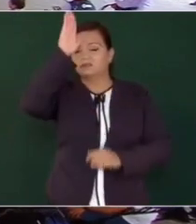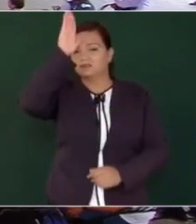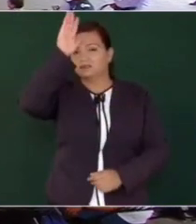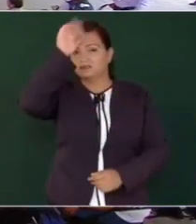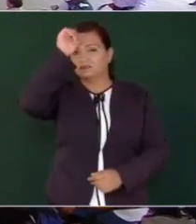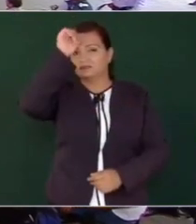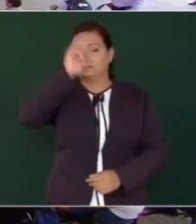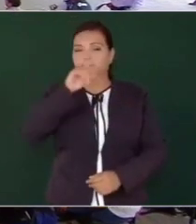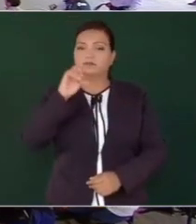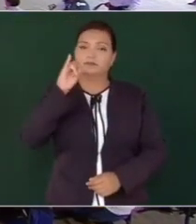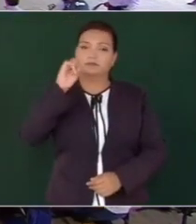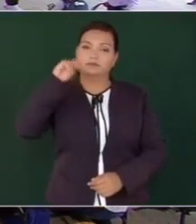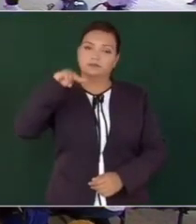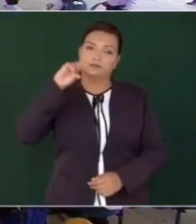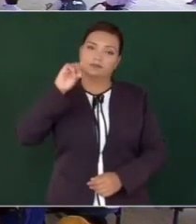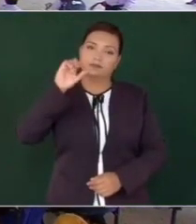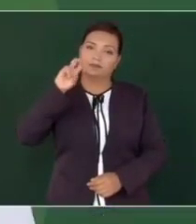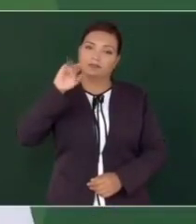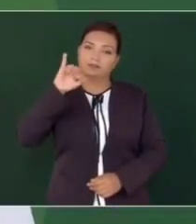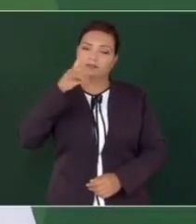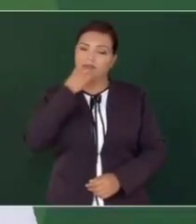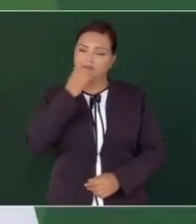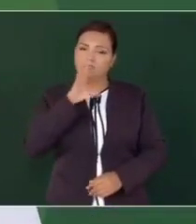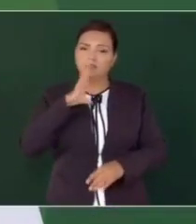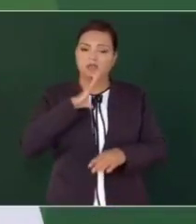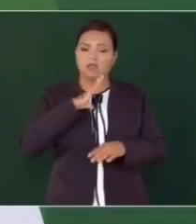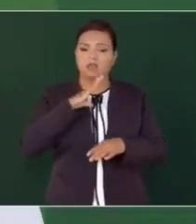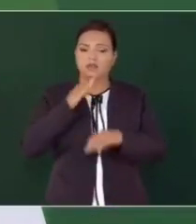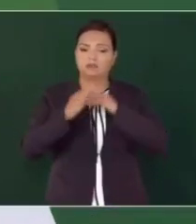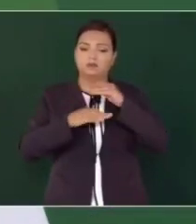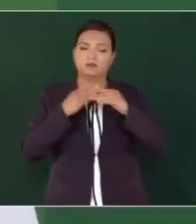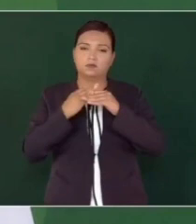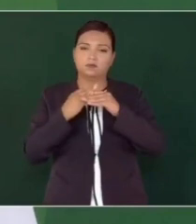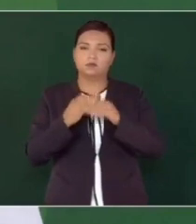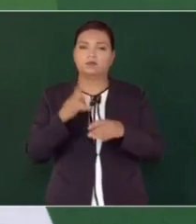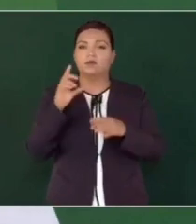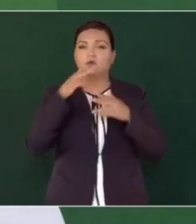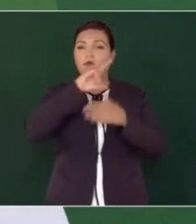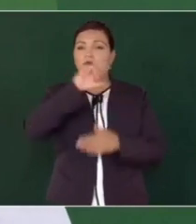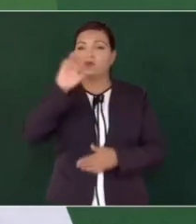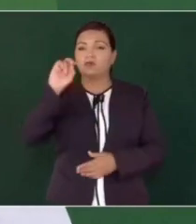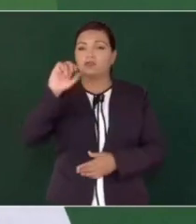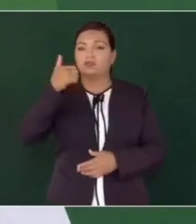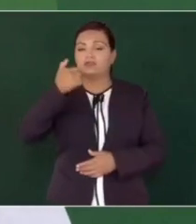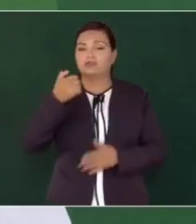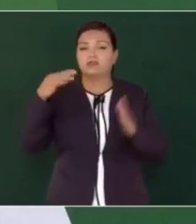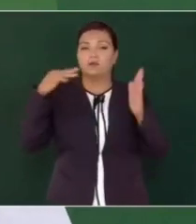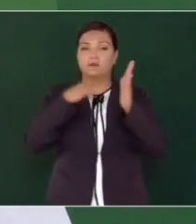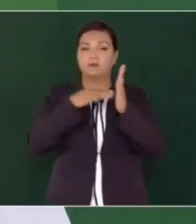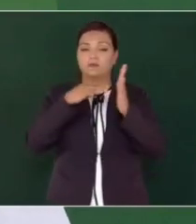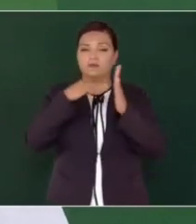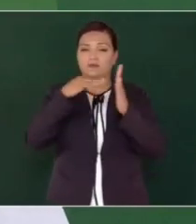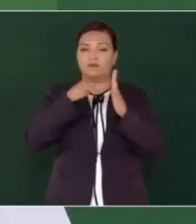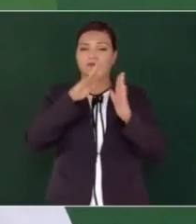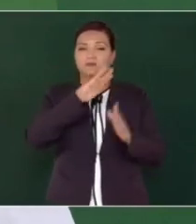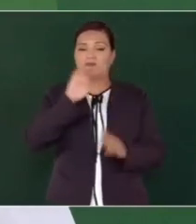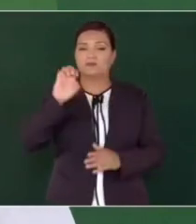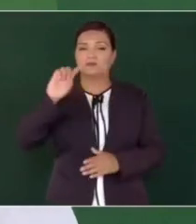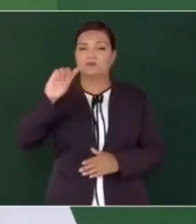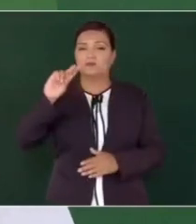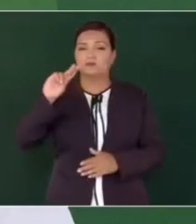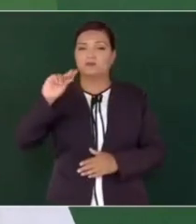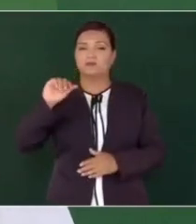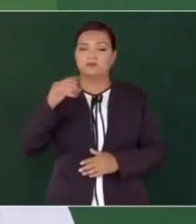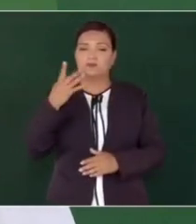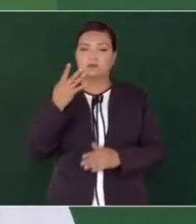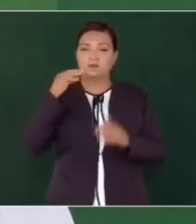El Indavin determinó que era un total de 836.894.000 pesos. Se